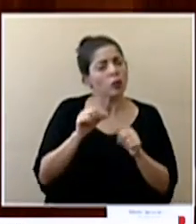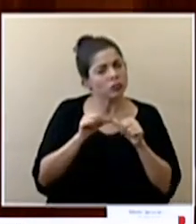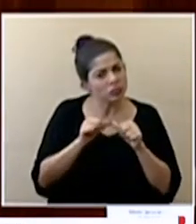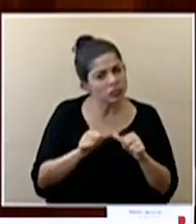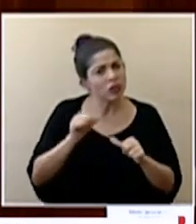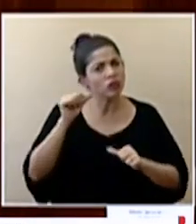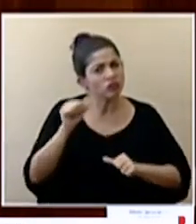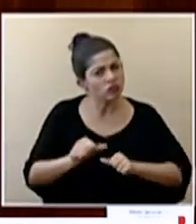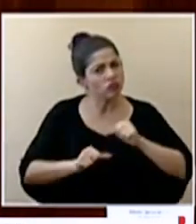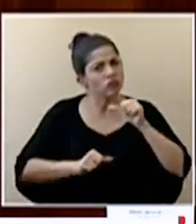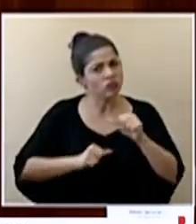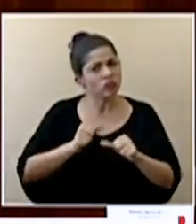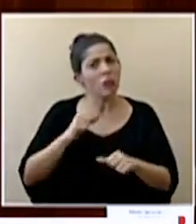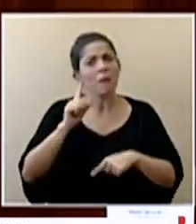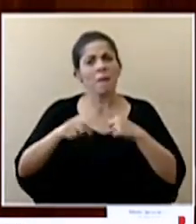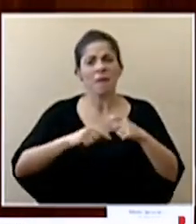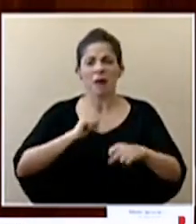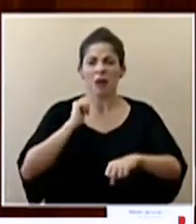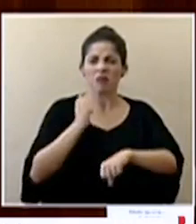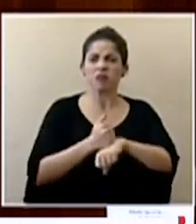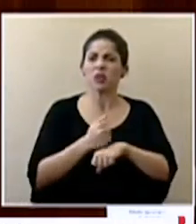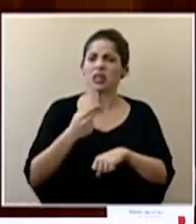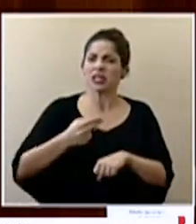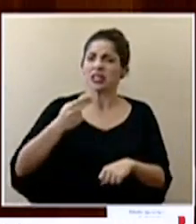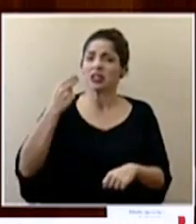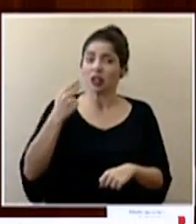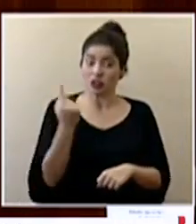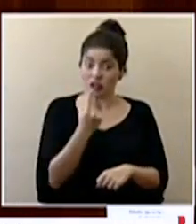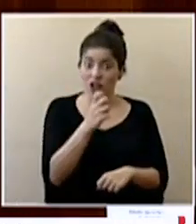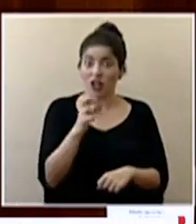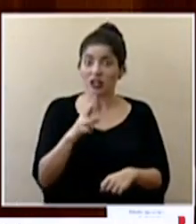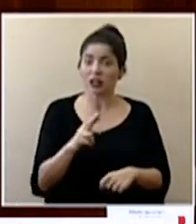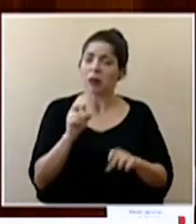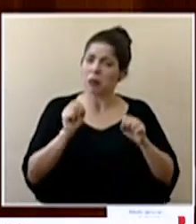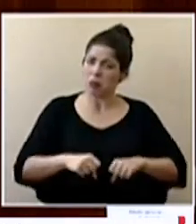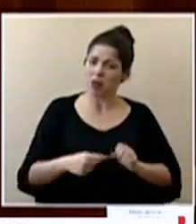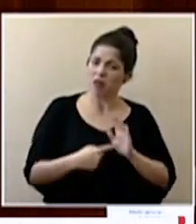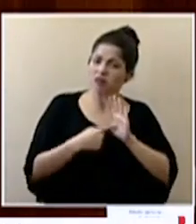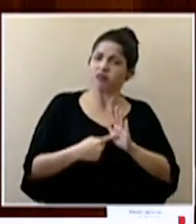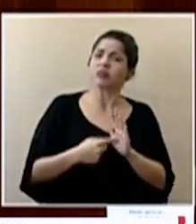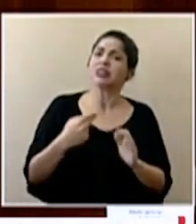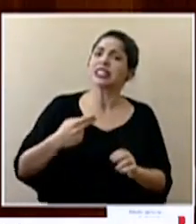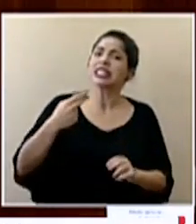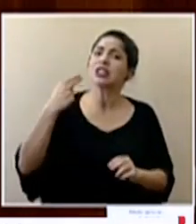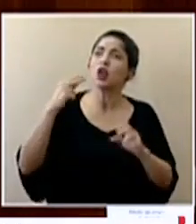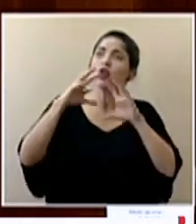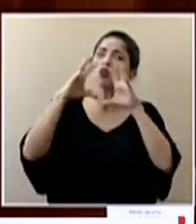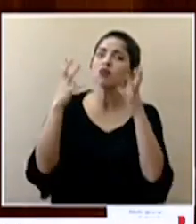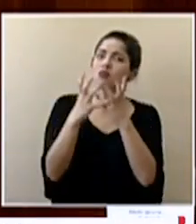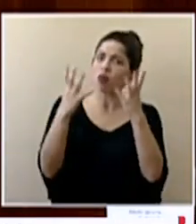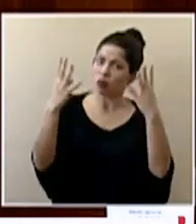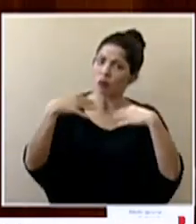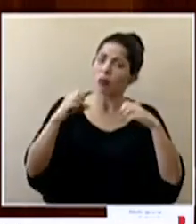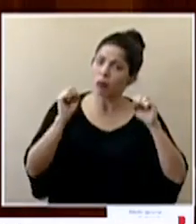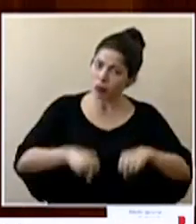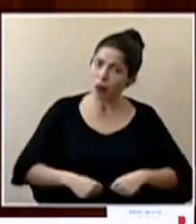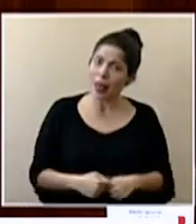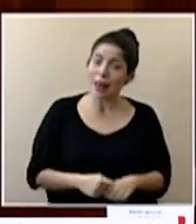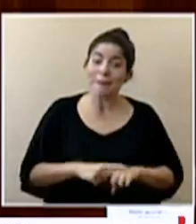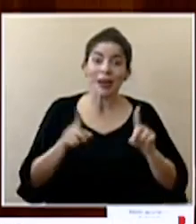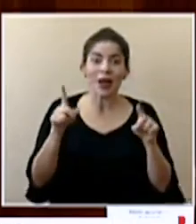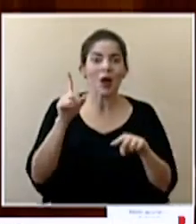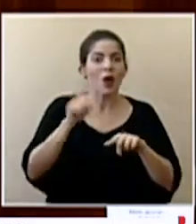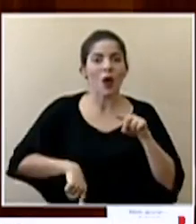y vamos a hacer historia, no solamente dentro de Costa Rica, sino vamos a hacer una historia mundial, pero no